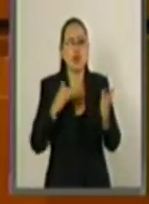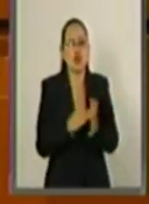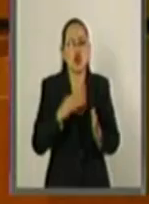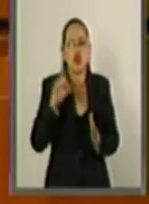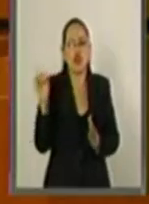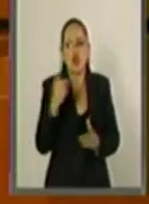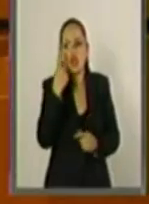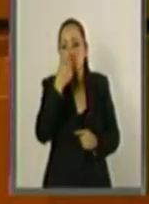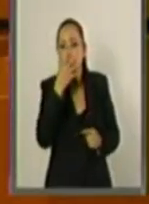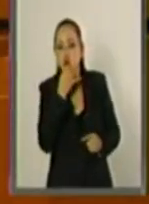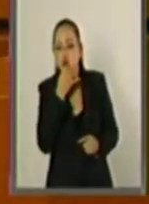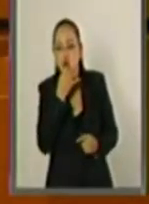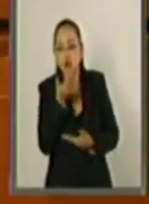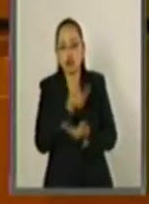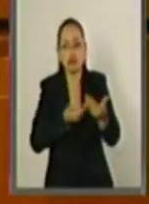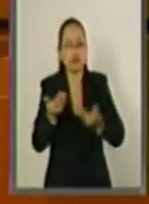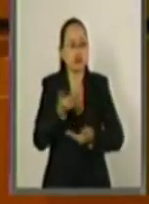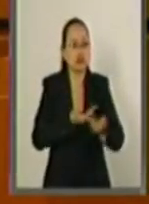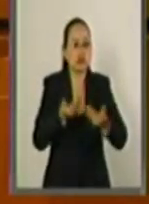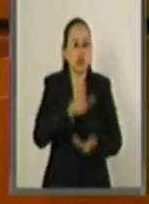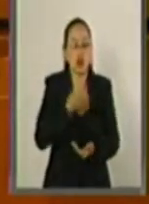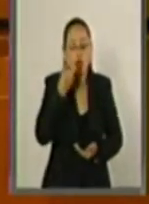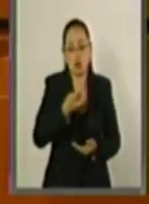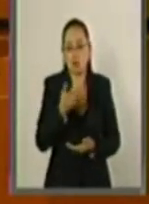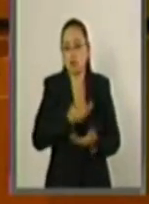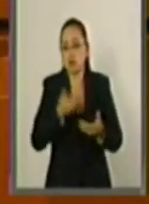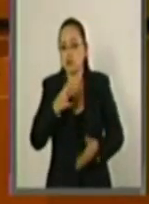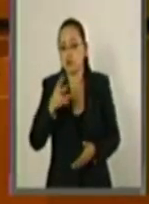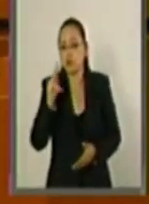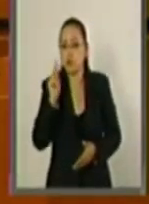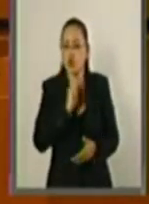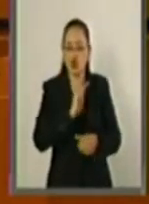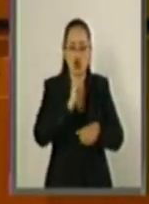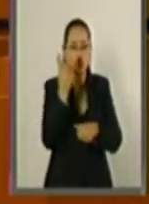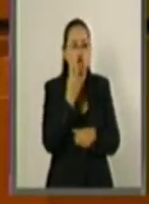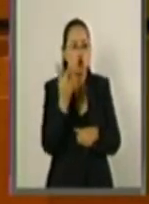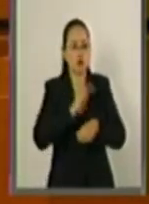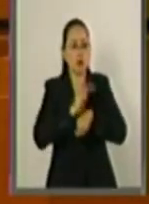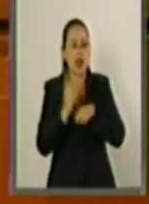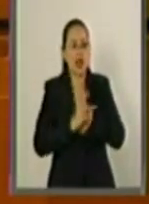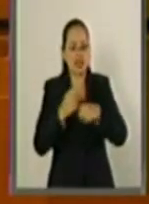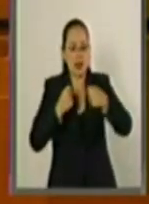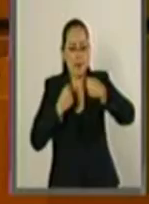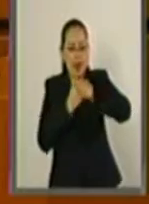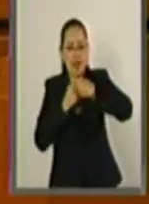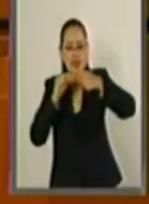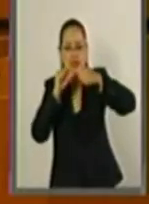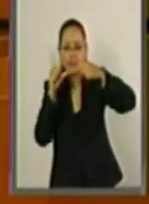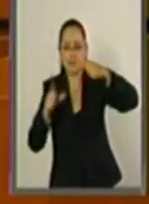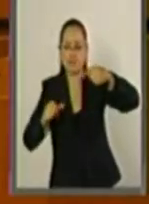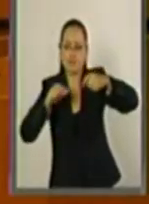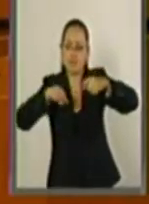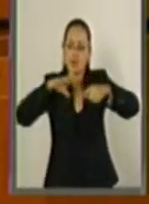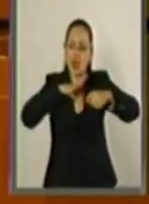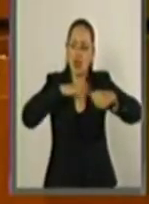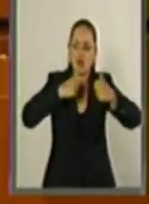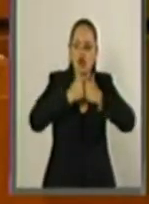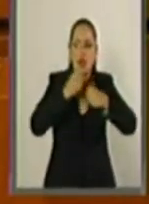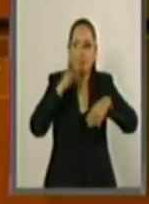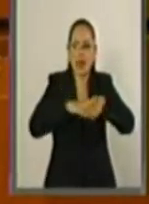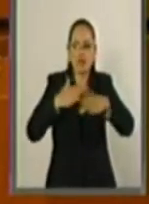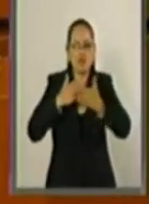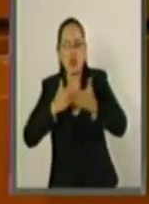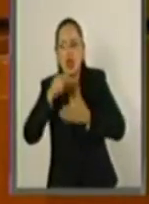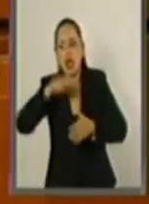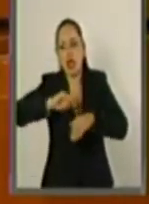por minuto y comparten para bien de ambas naciones la frontera más transitada del mundo. En este entorno,